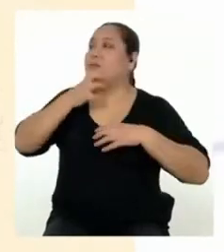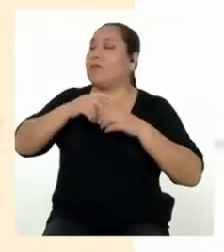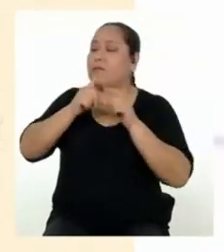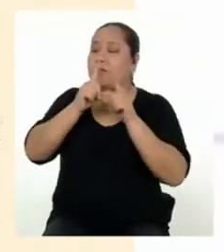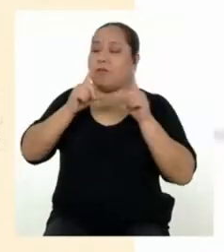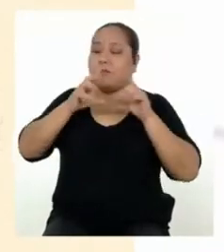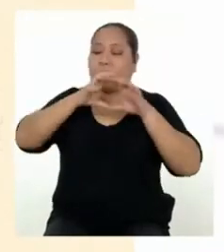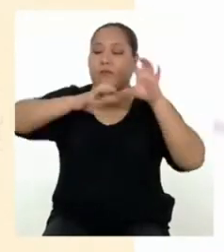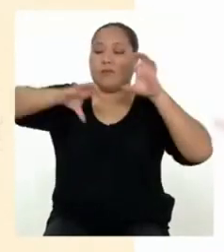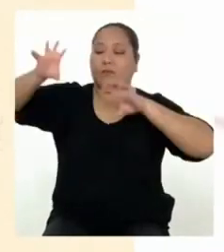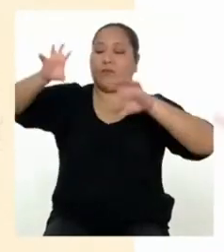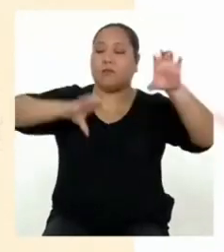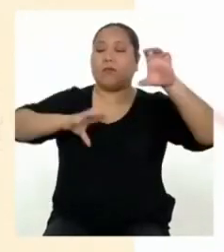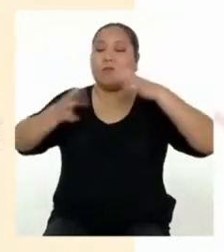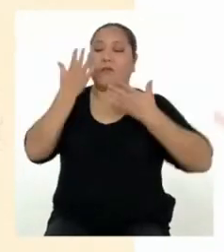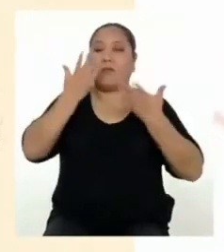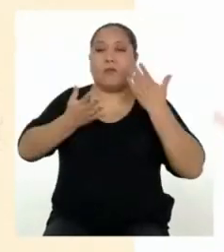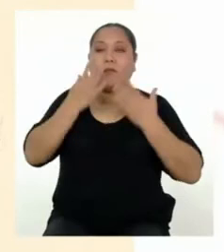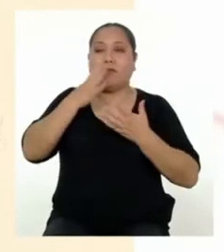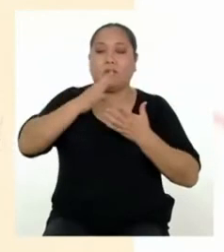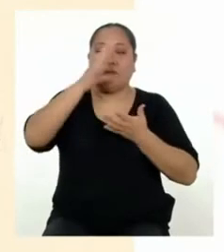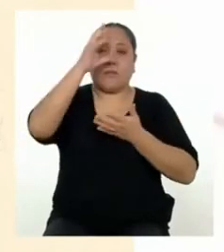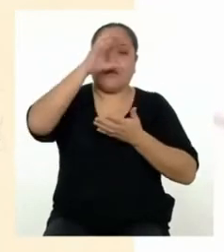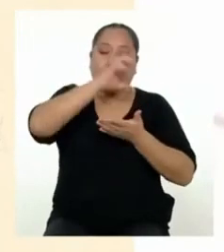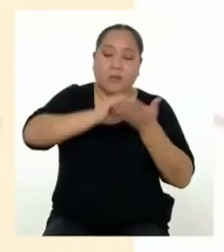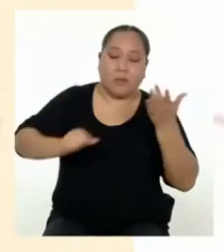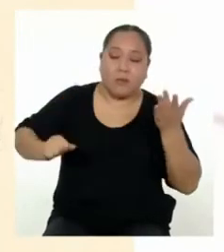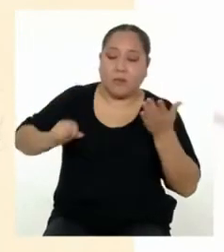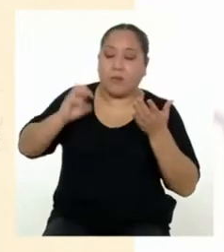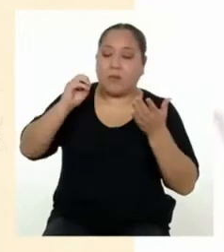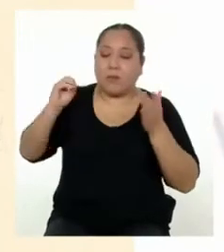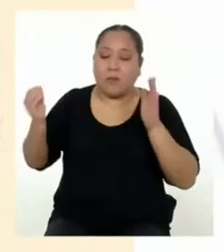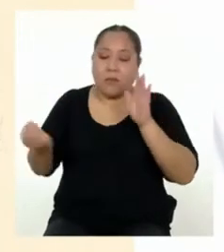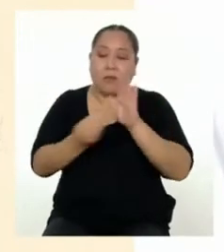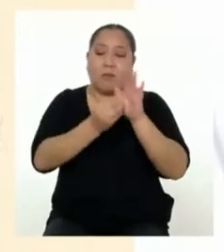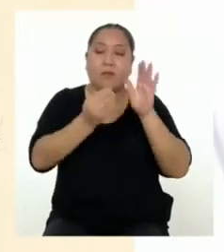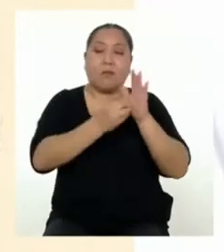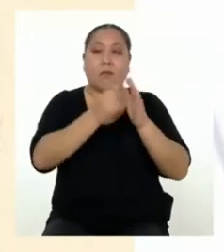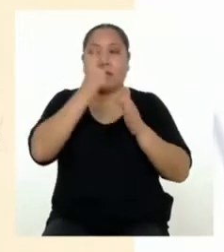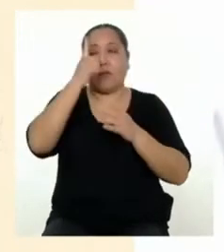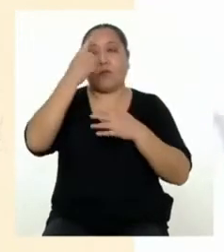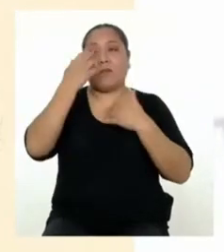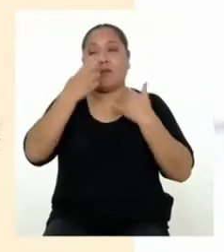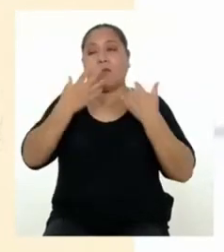espacios y tal vez agregar o quitar algún elemento visual.